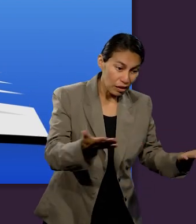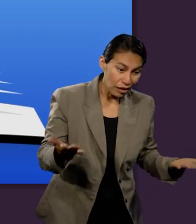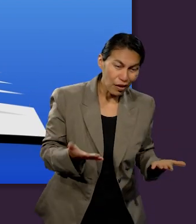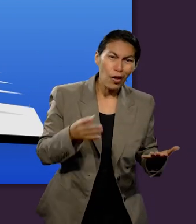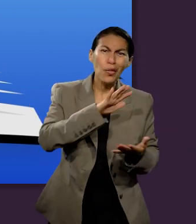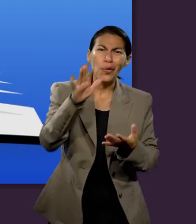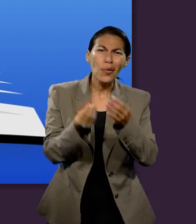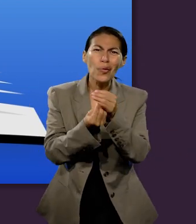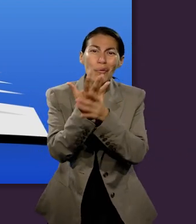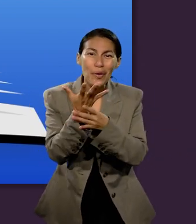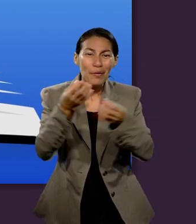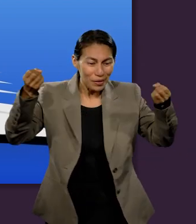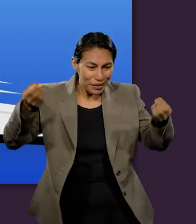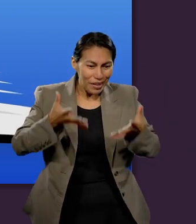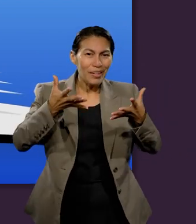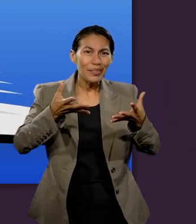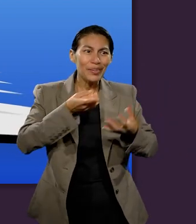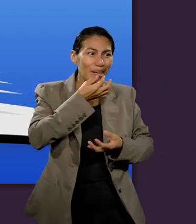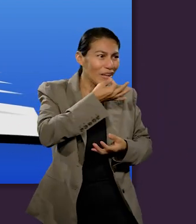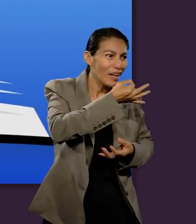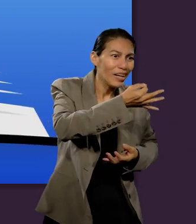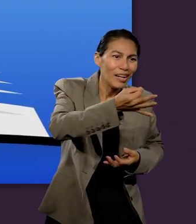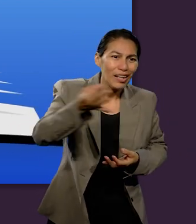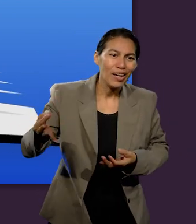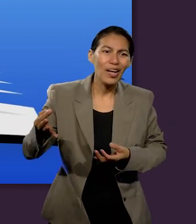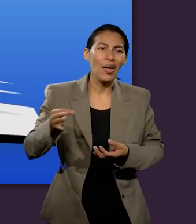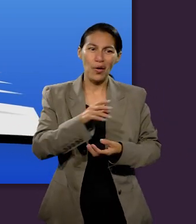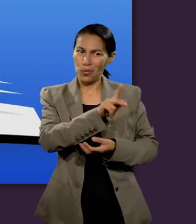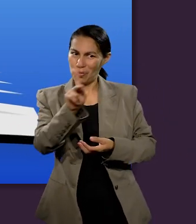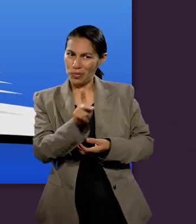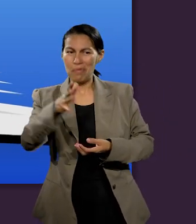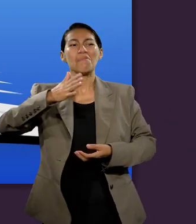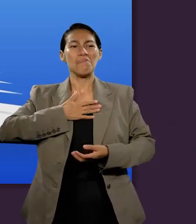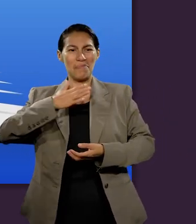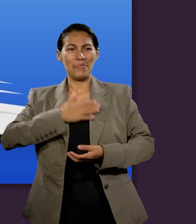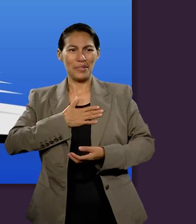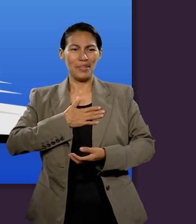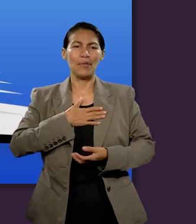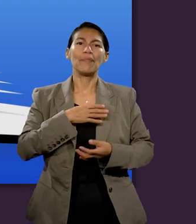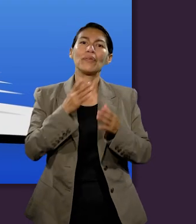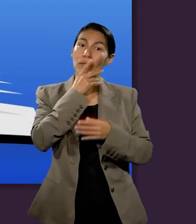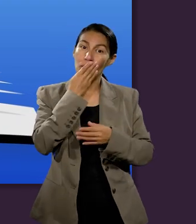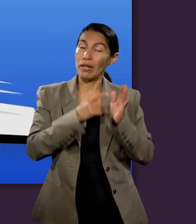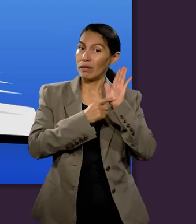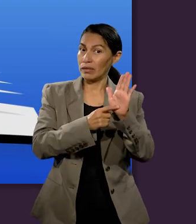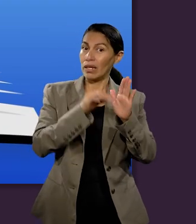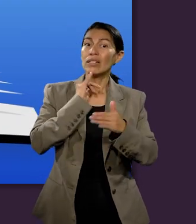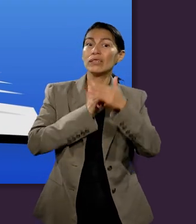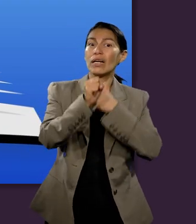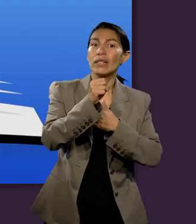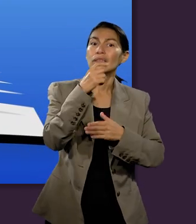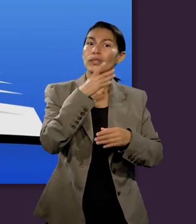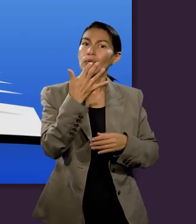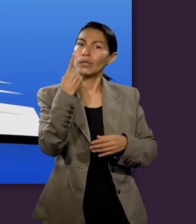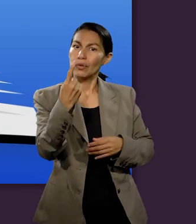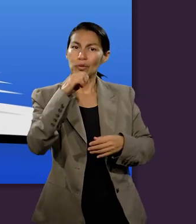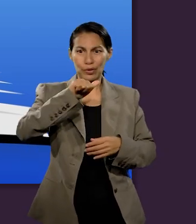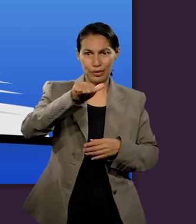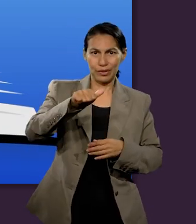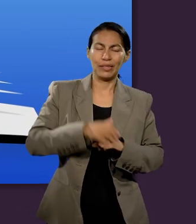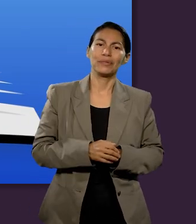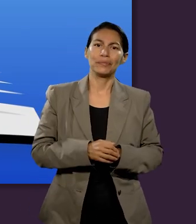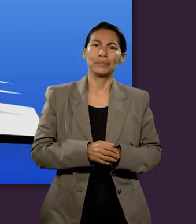cielos y echando los cimientos de la tierra y diciendo a Sion, Pueblo mío eres tú. Isaías 51